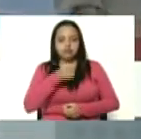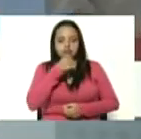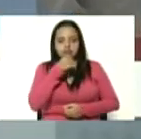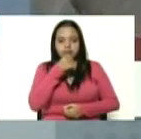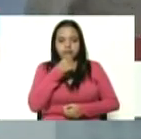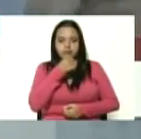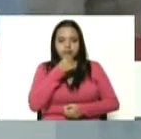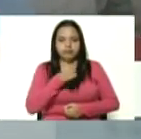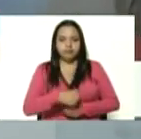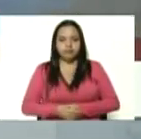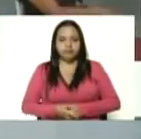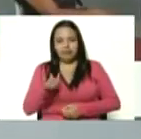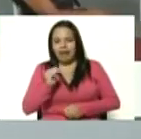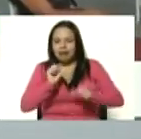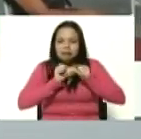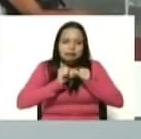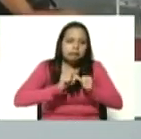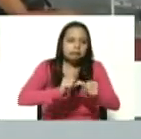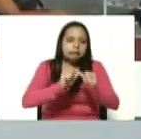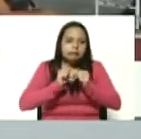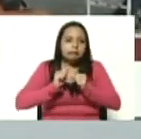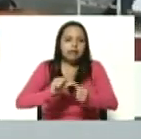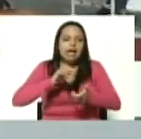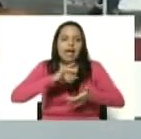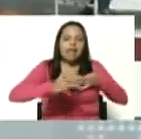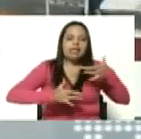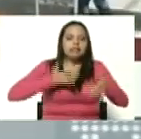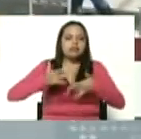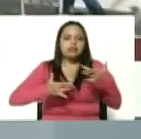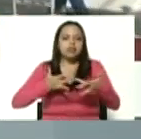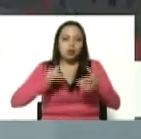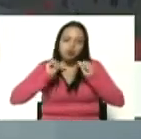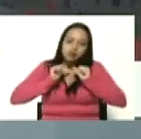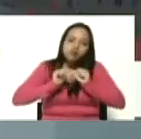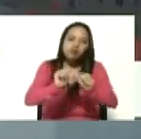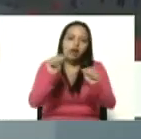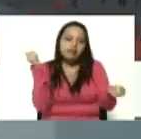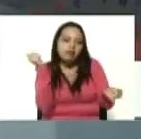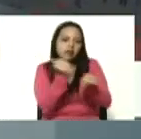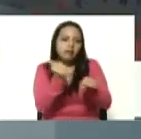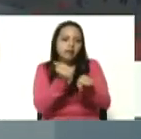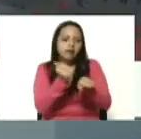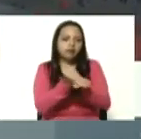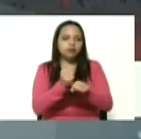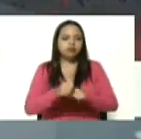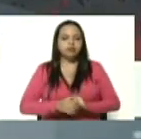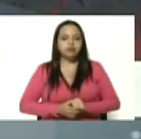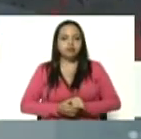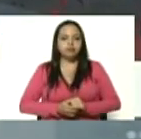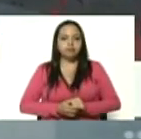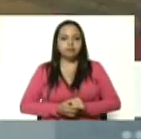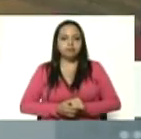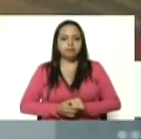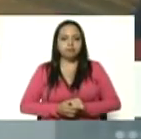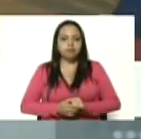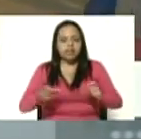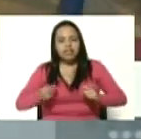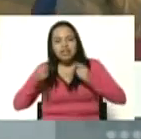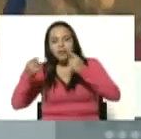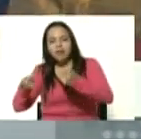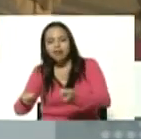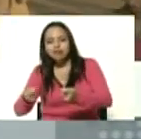estamos permanentemente en el espíritu de la perseverancia del trabajo llevando la nueva buena